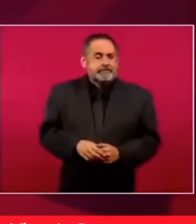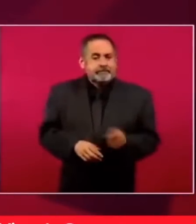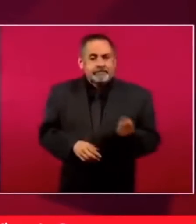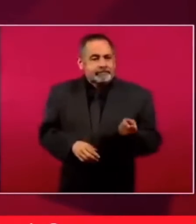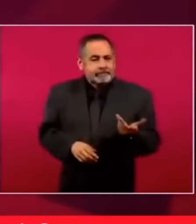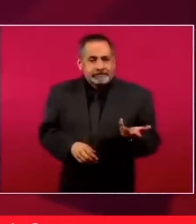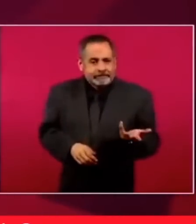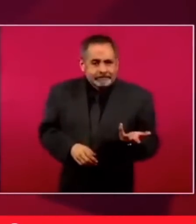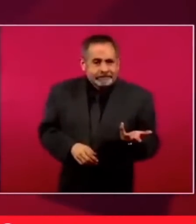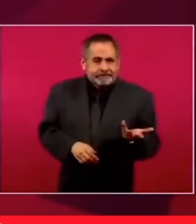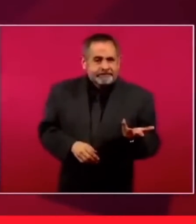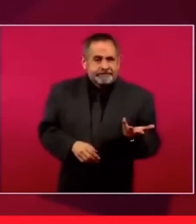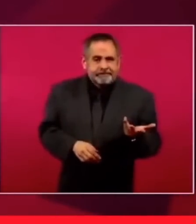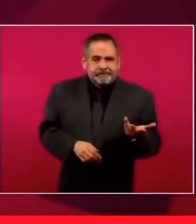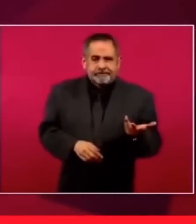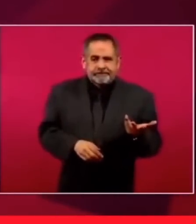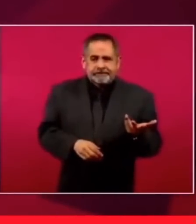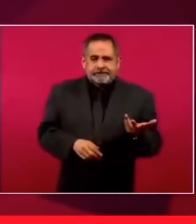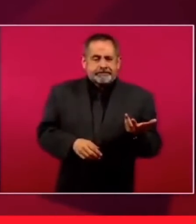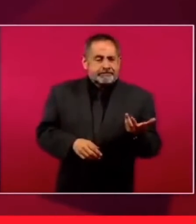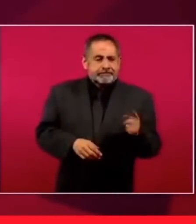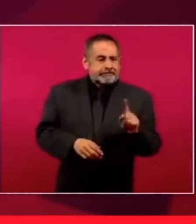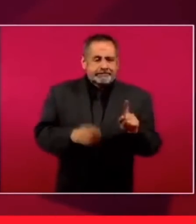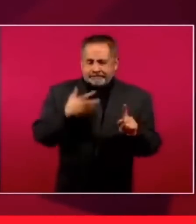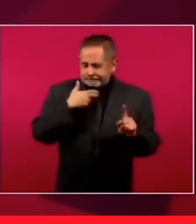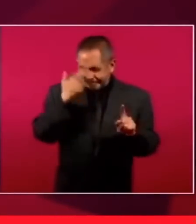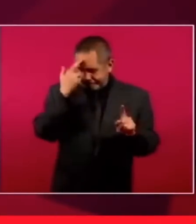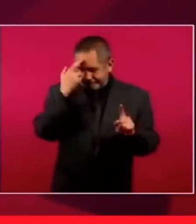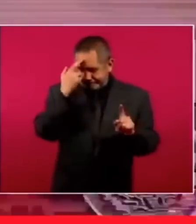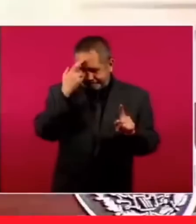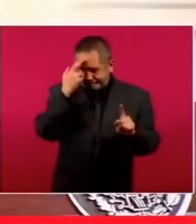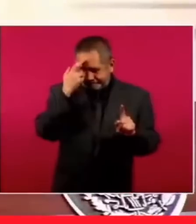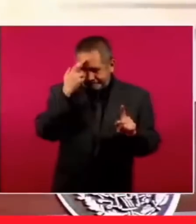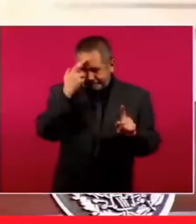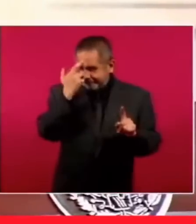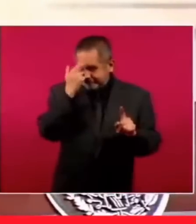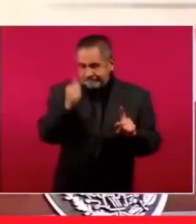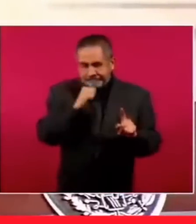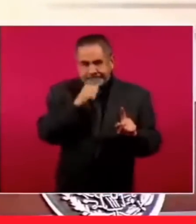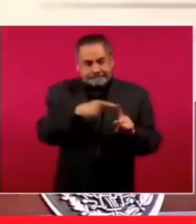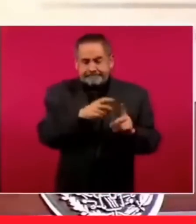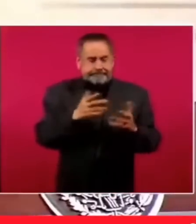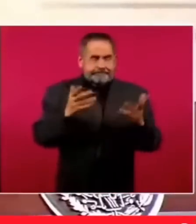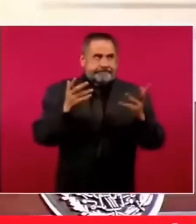muchas veces el menos común de los sentidos.